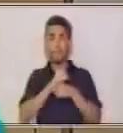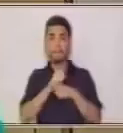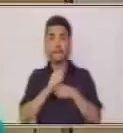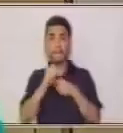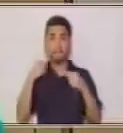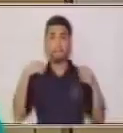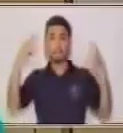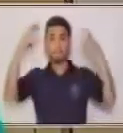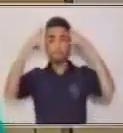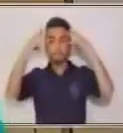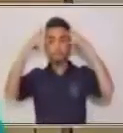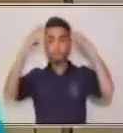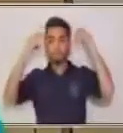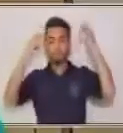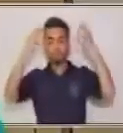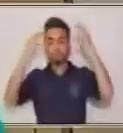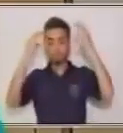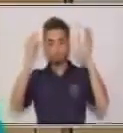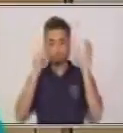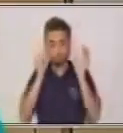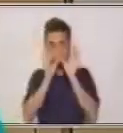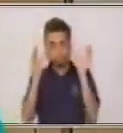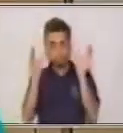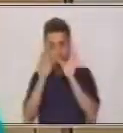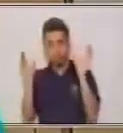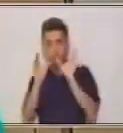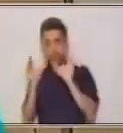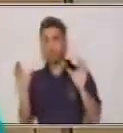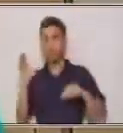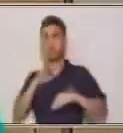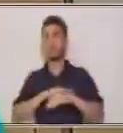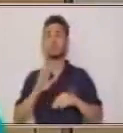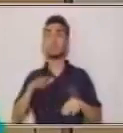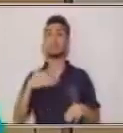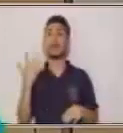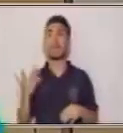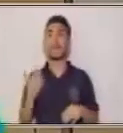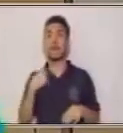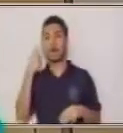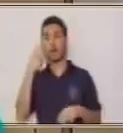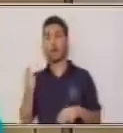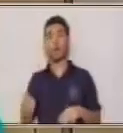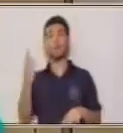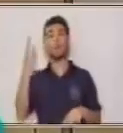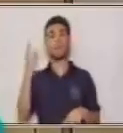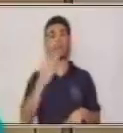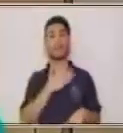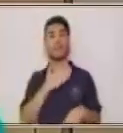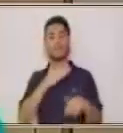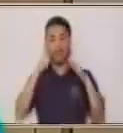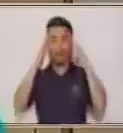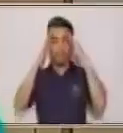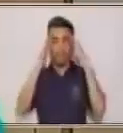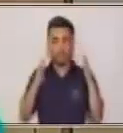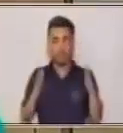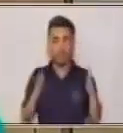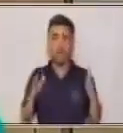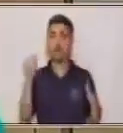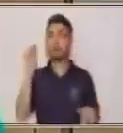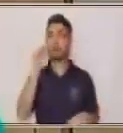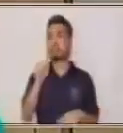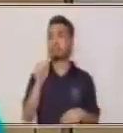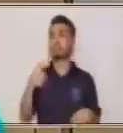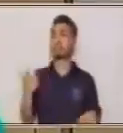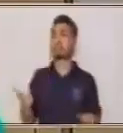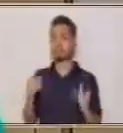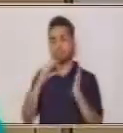mente está decodificando y sobre todo nos va a hacer comprender. Nuestra atención está sobre